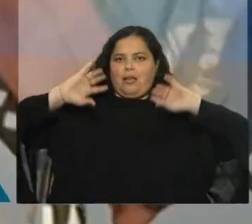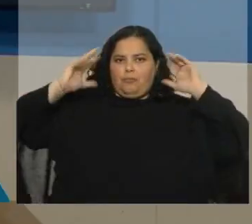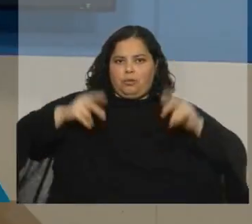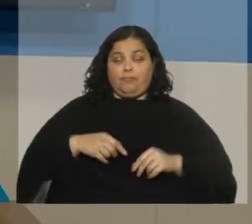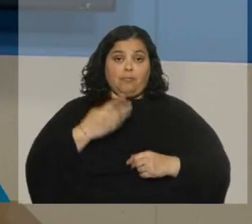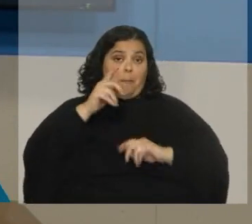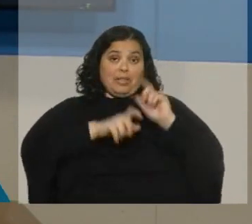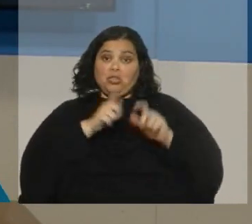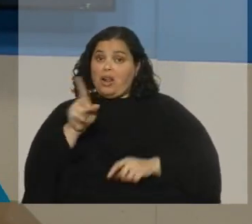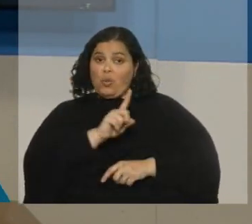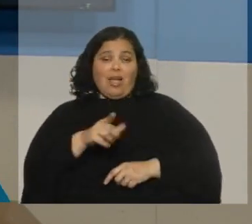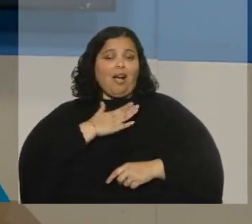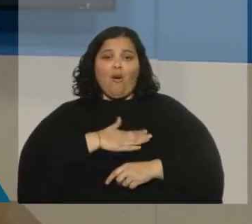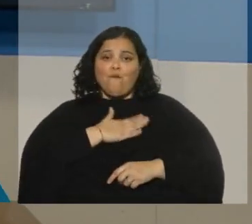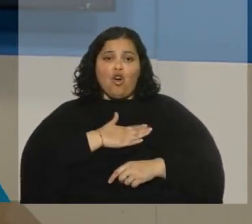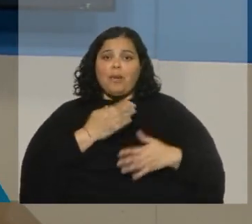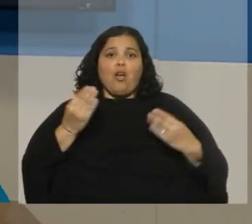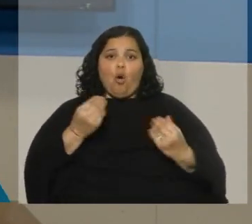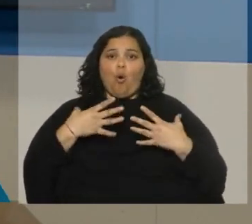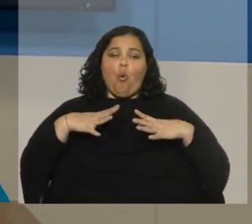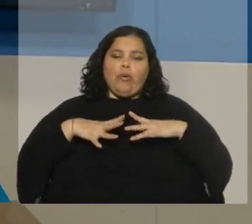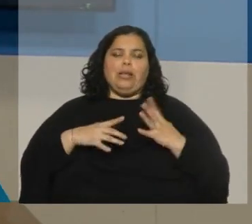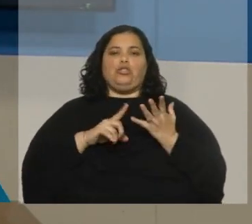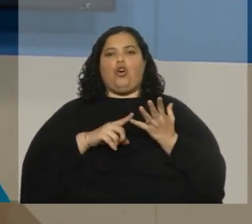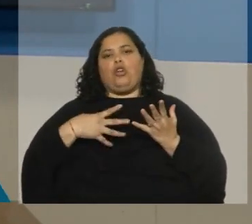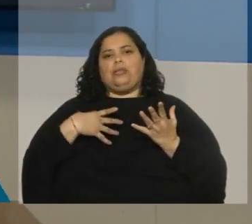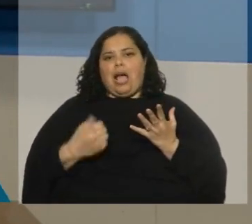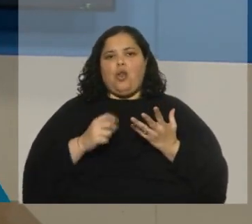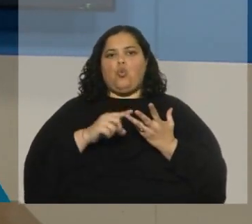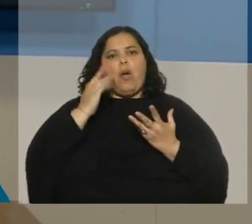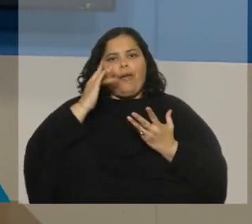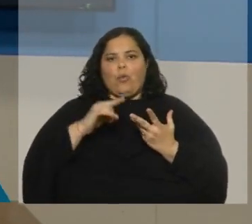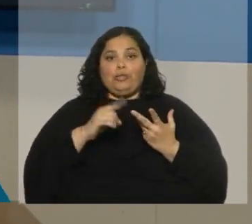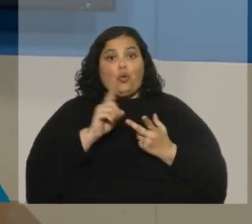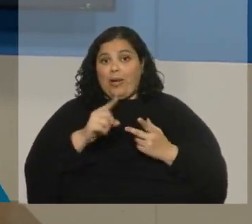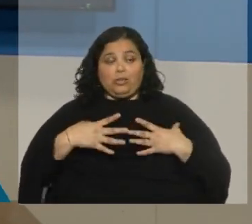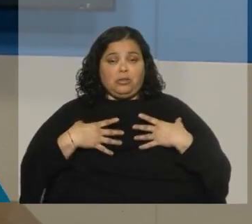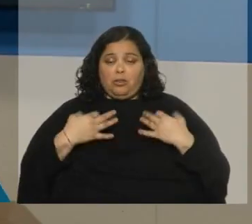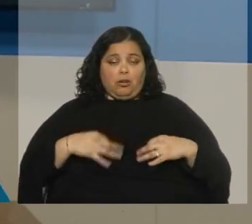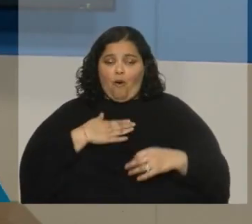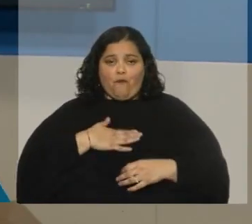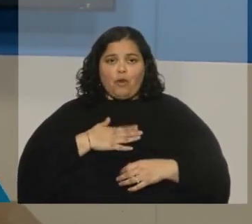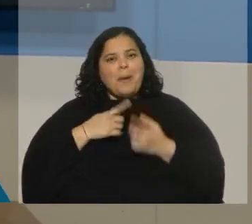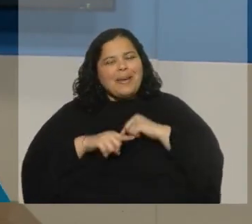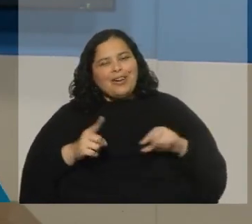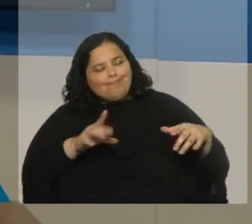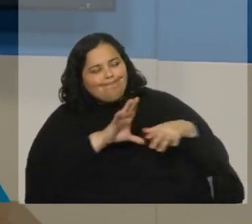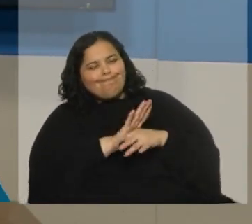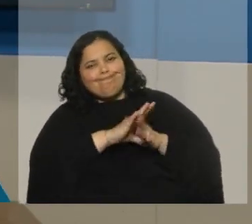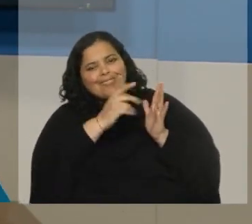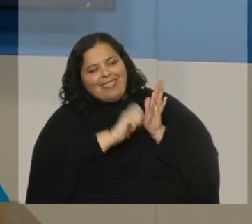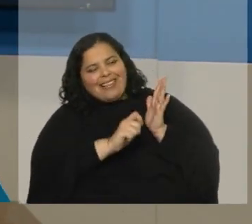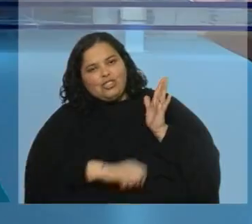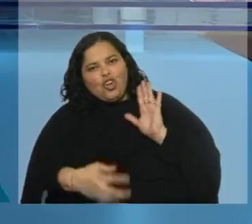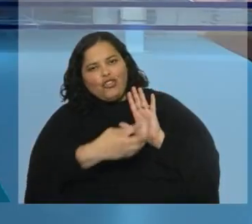en materia de salud, educación, jubilaciones, pueda efectivamente sentir que el texto constitucional los representa.